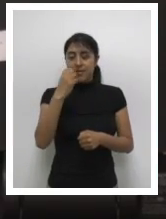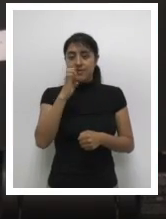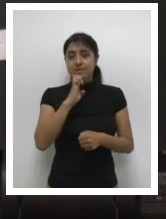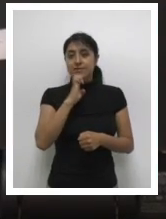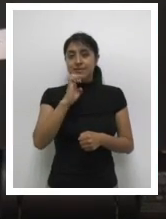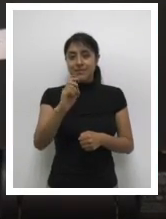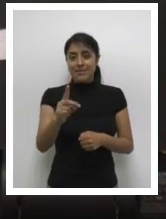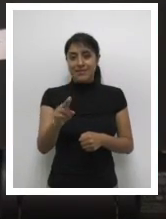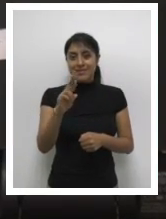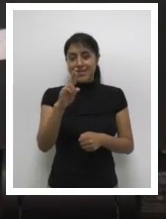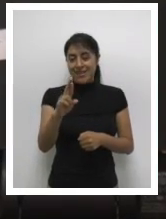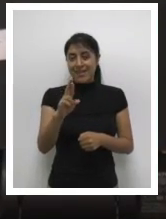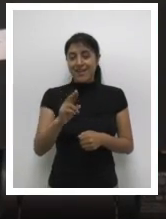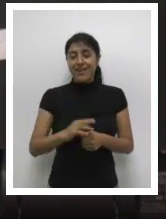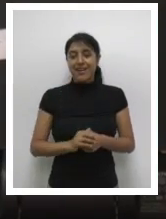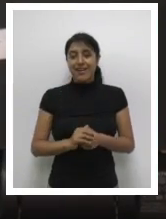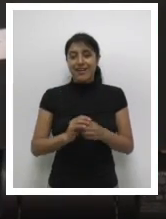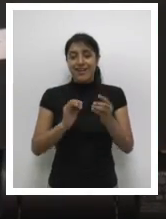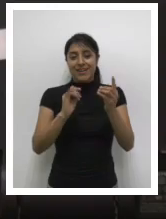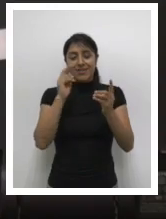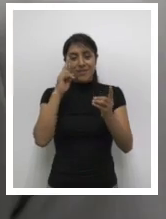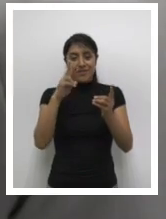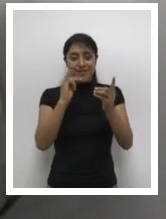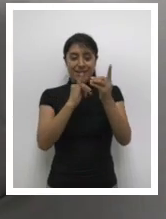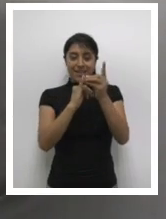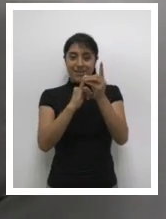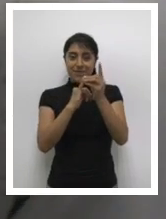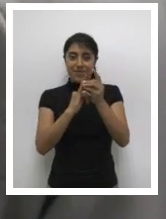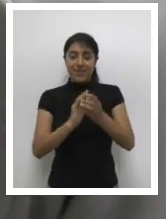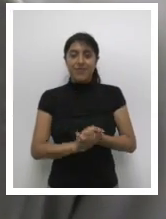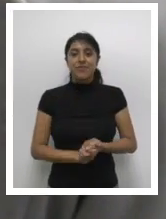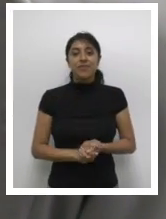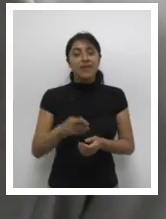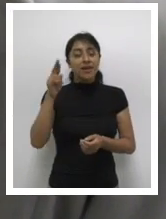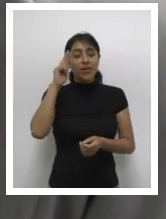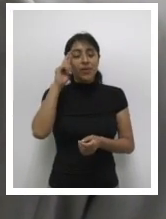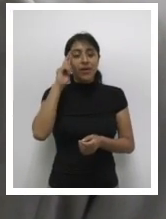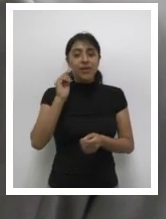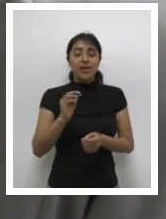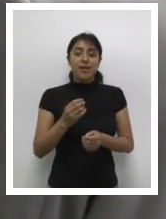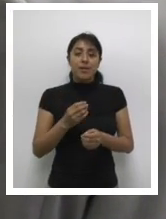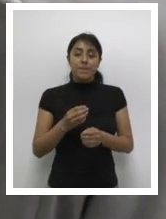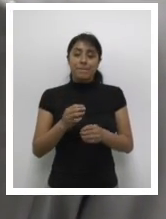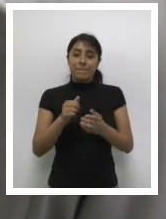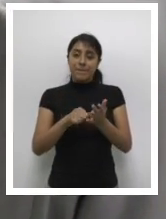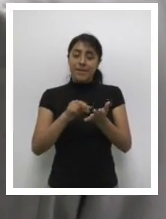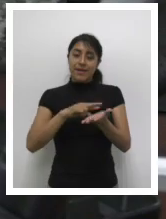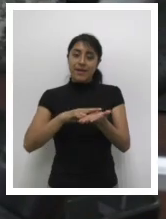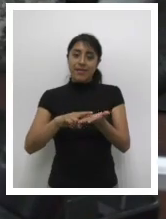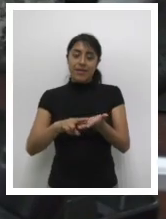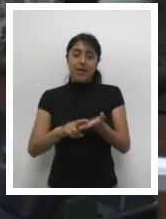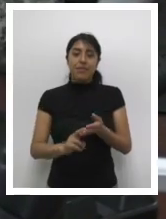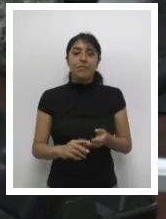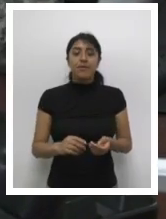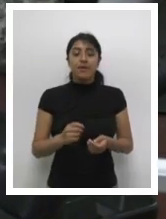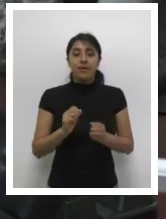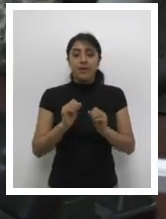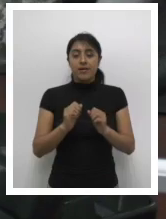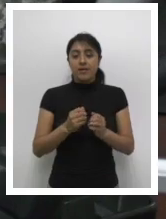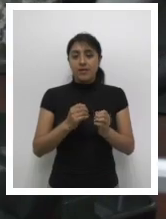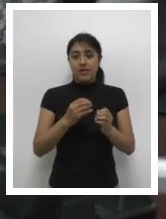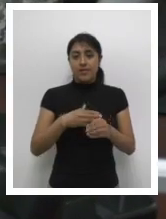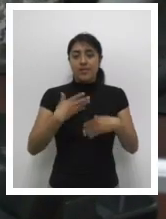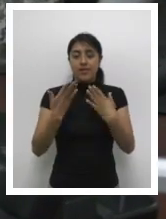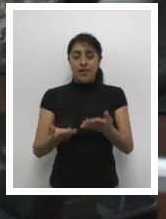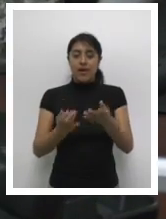Recuerda que para renovarlo, es necesario acudir a una de las más de 340 oficinas en todo el país, con 85 quetzales